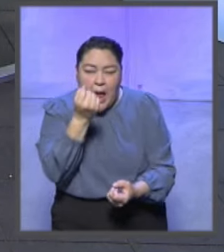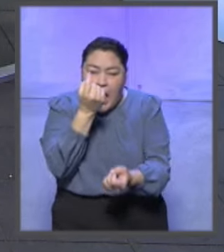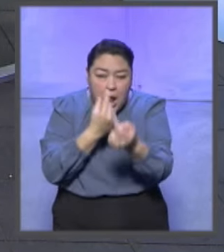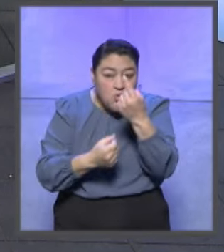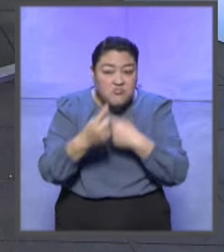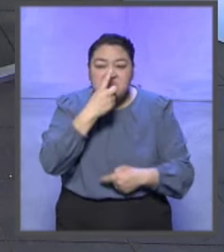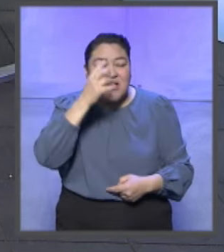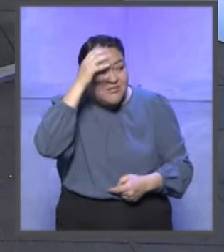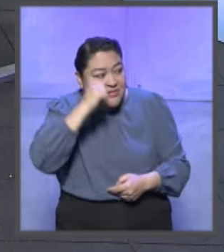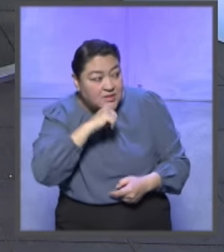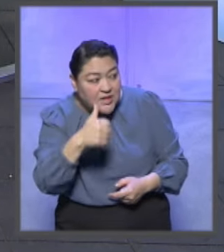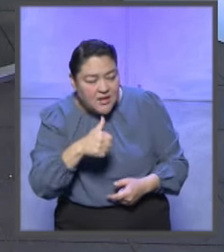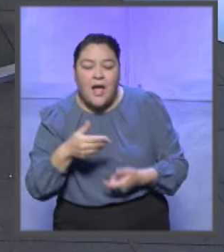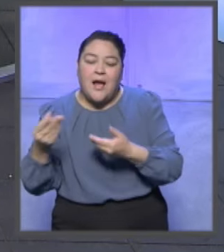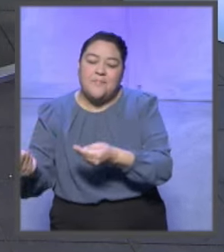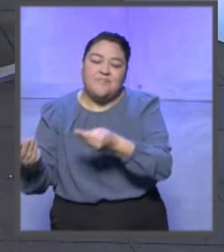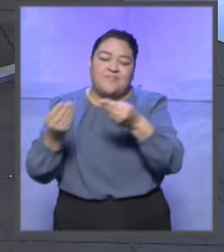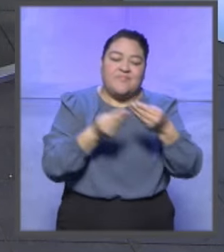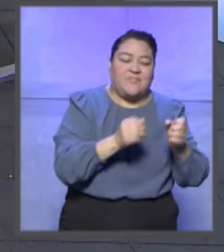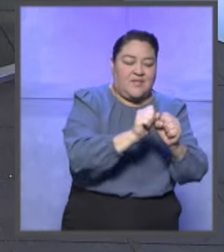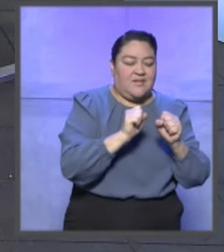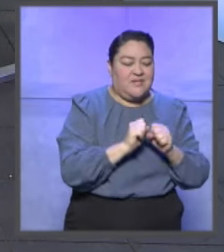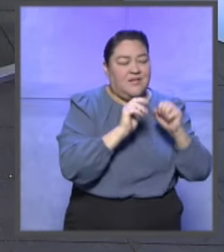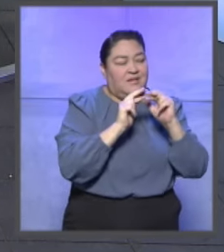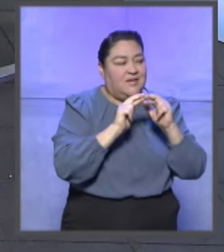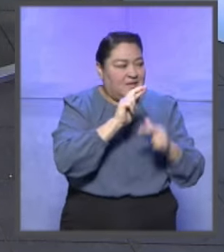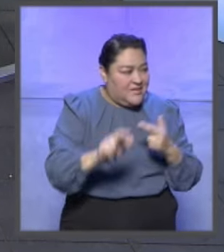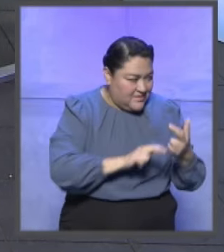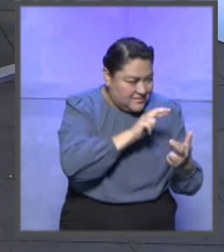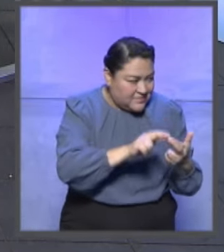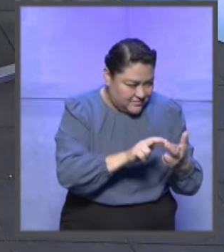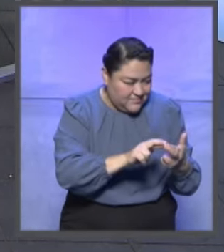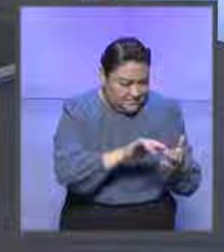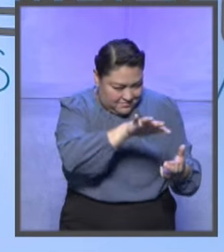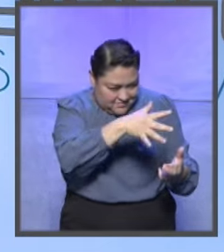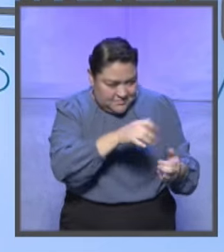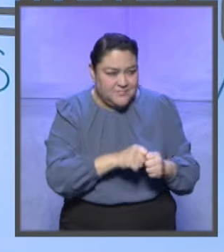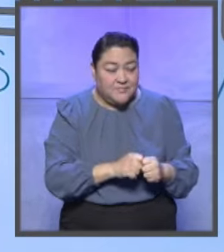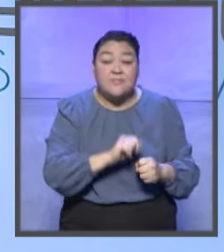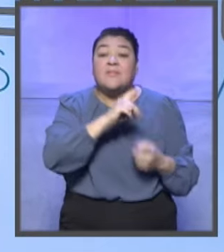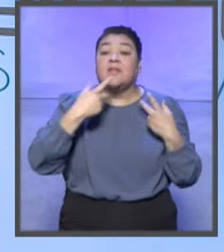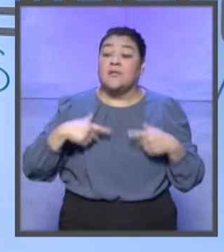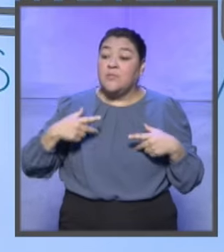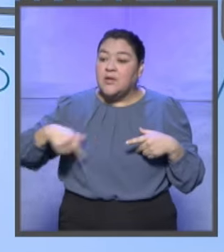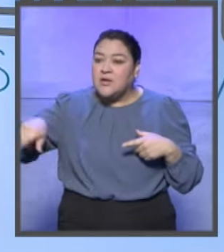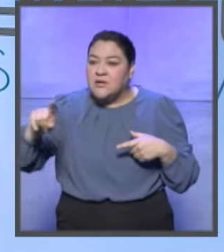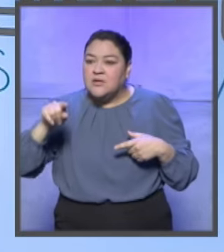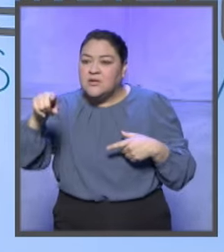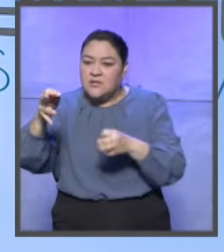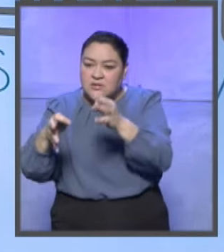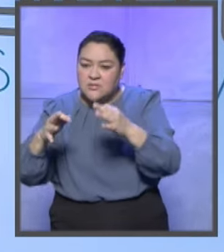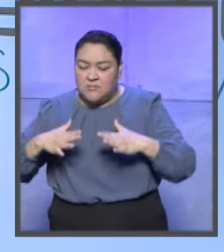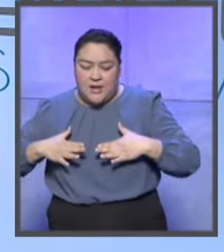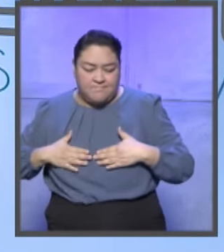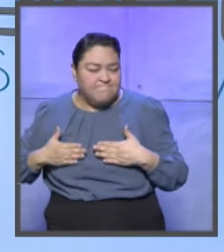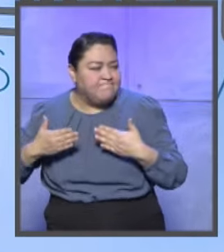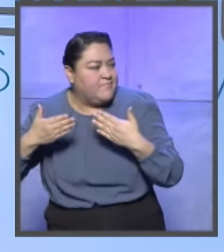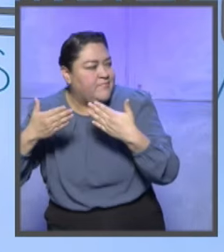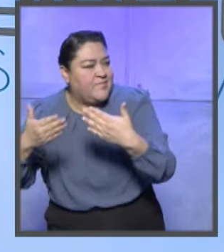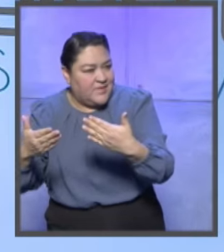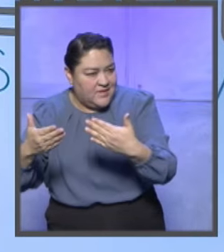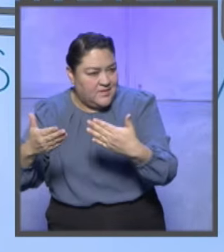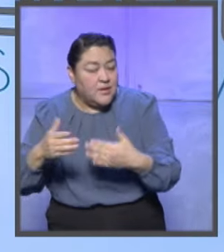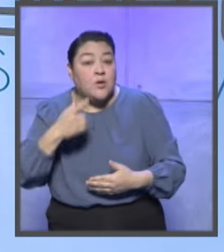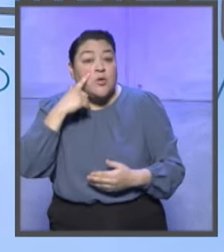la gran masa de asuntos regionales, locales, que se resuelven y que la ciudadanía confía en sus tribunales locales, tan es así,